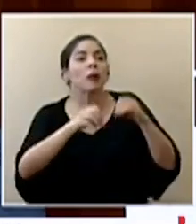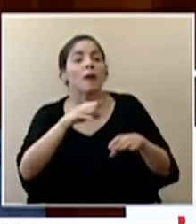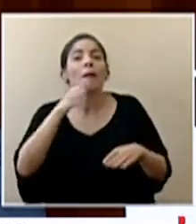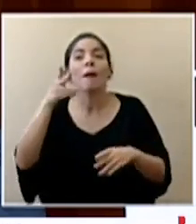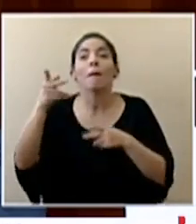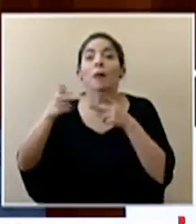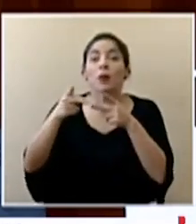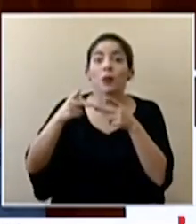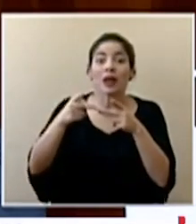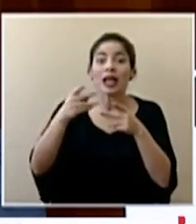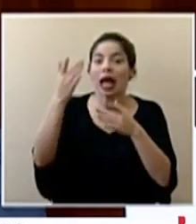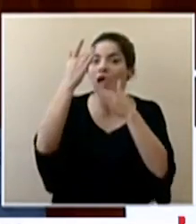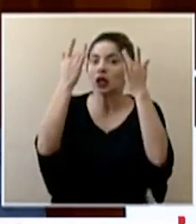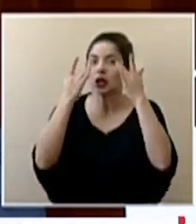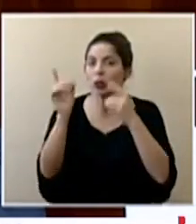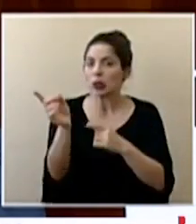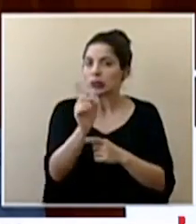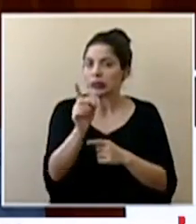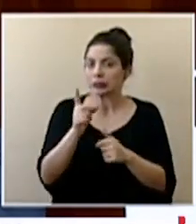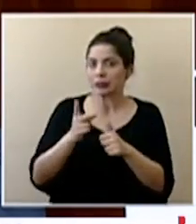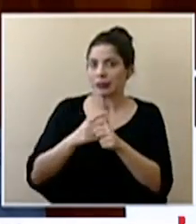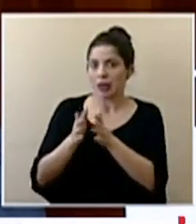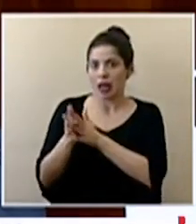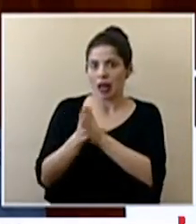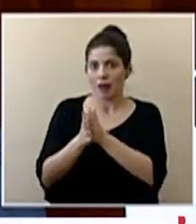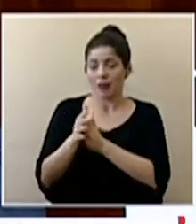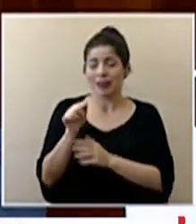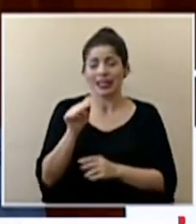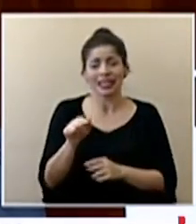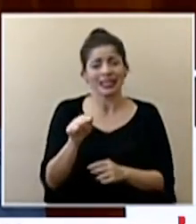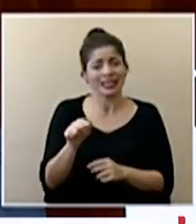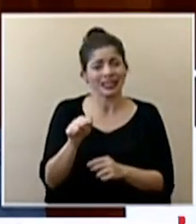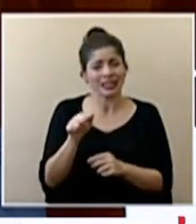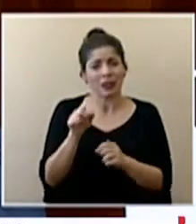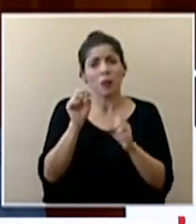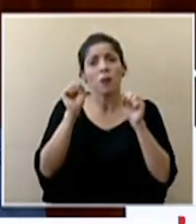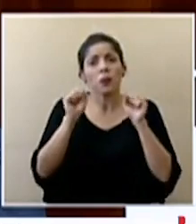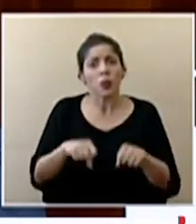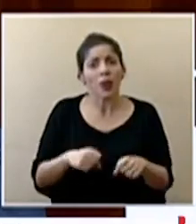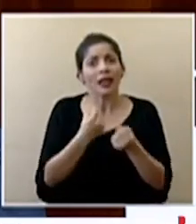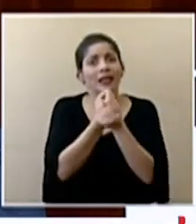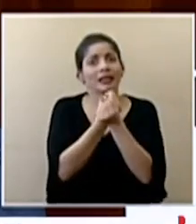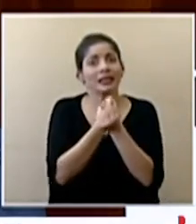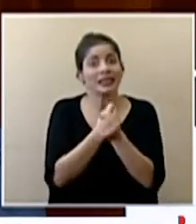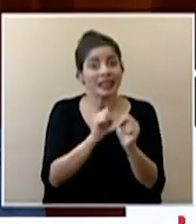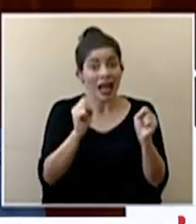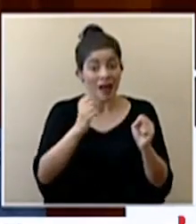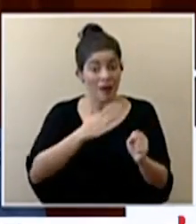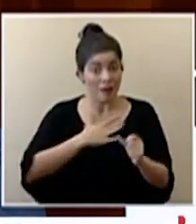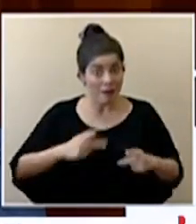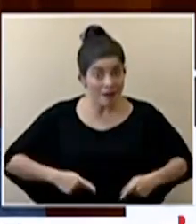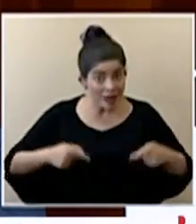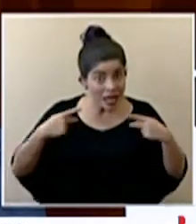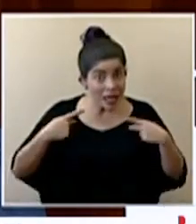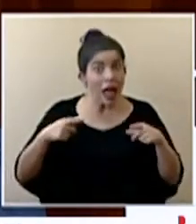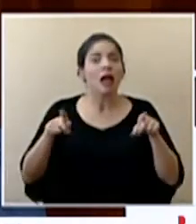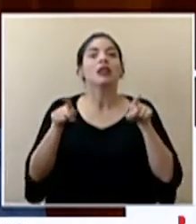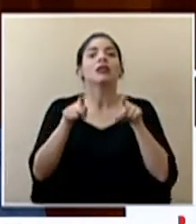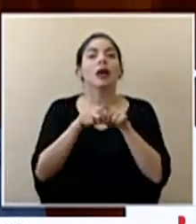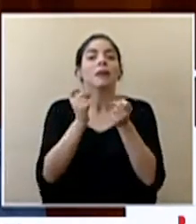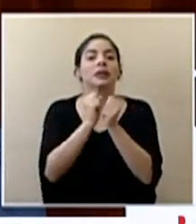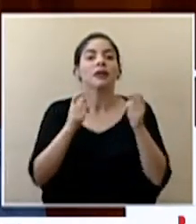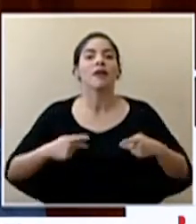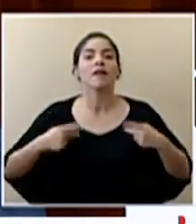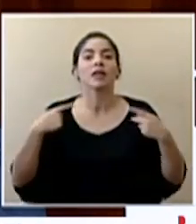a la pulpería, se hace también un asunto que puede salvar no solamente la vida suya, sino de las